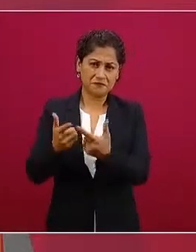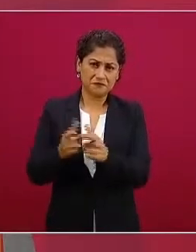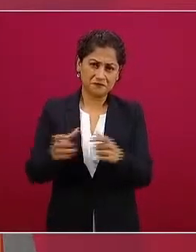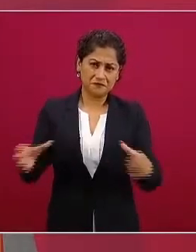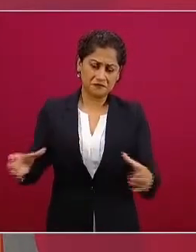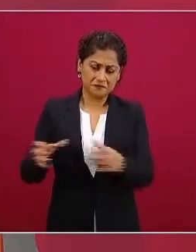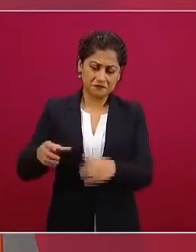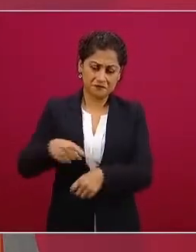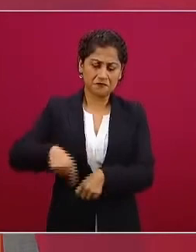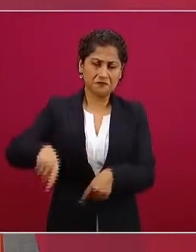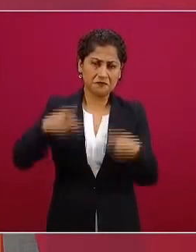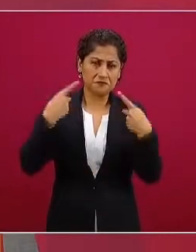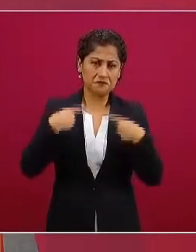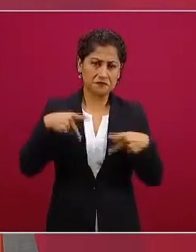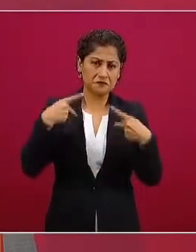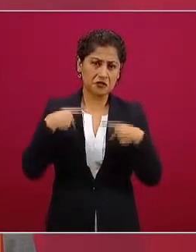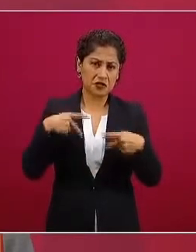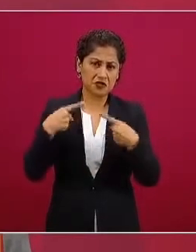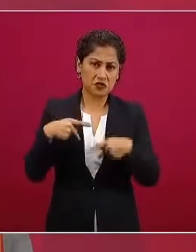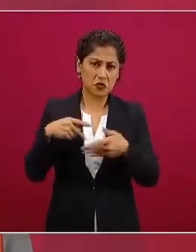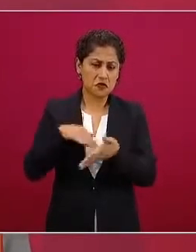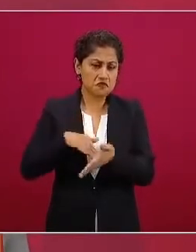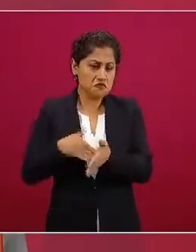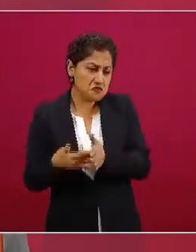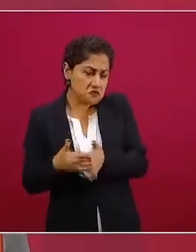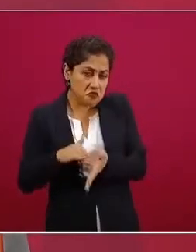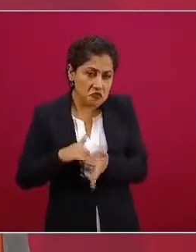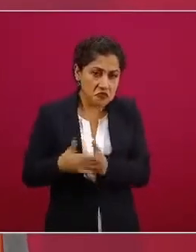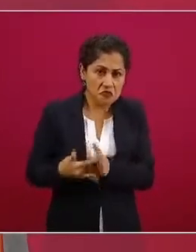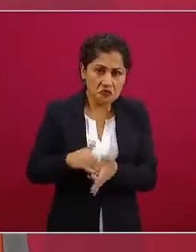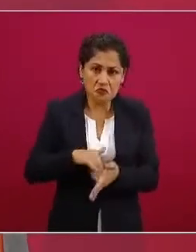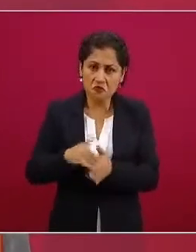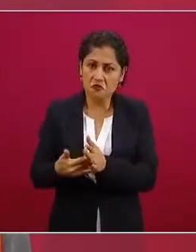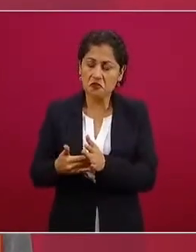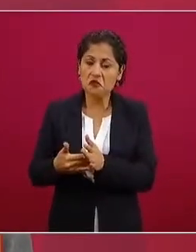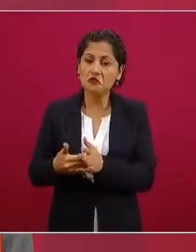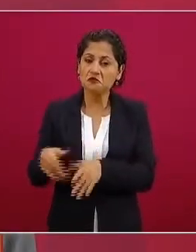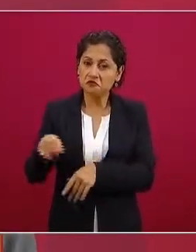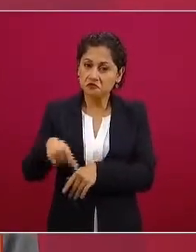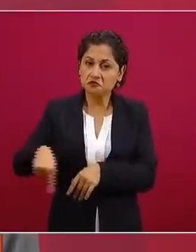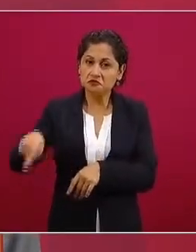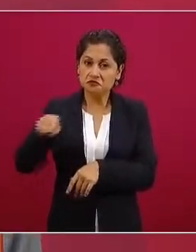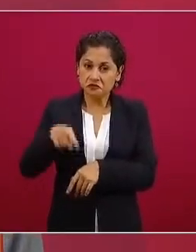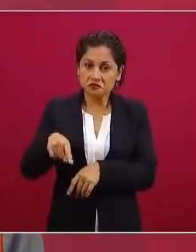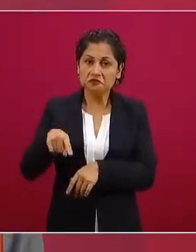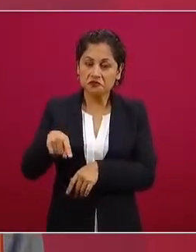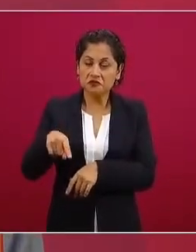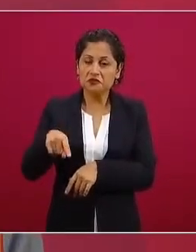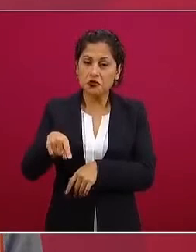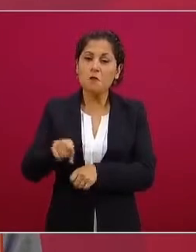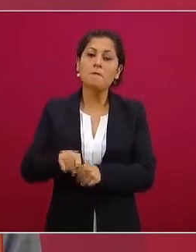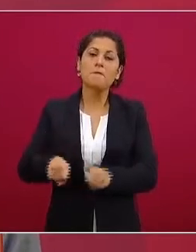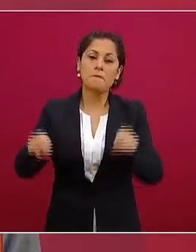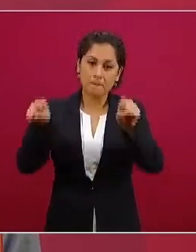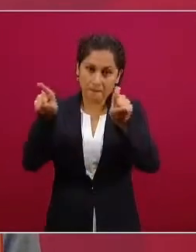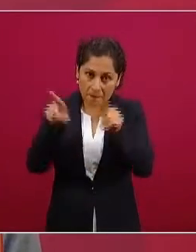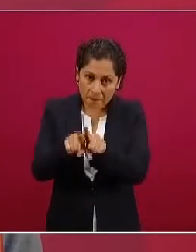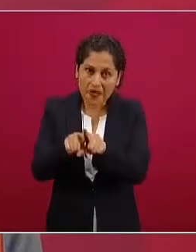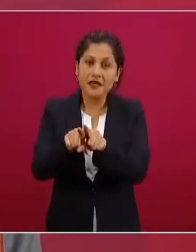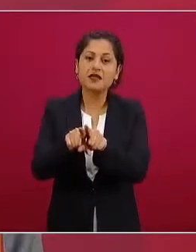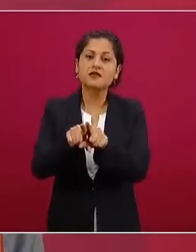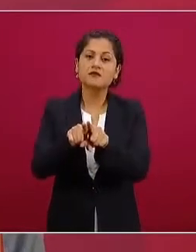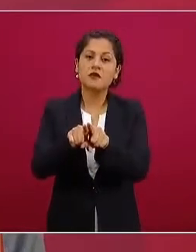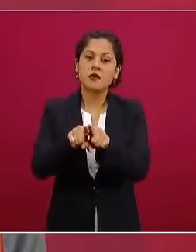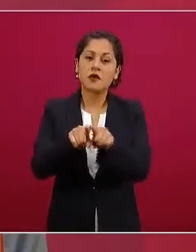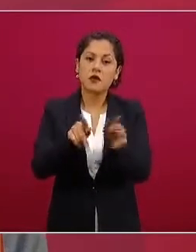y que reproducen los medios a